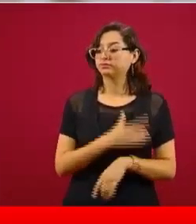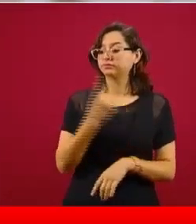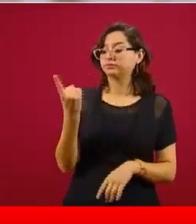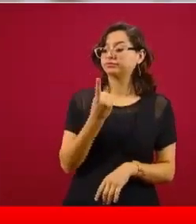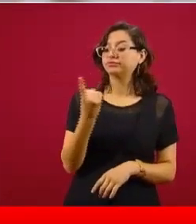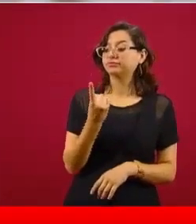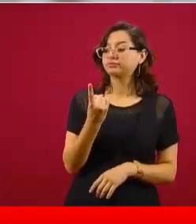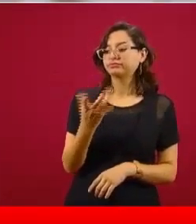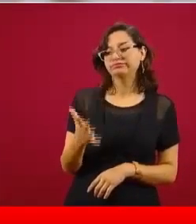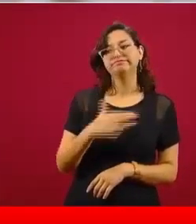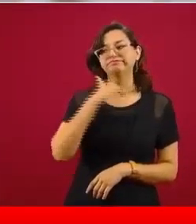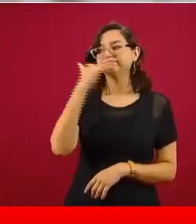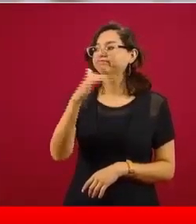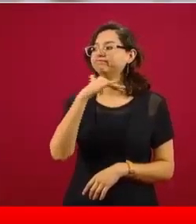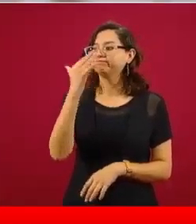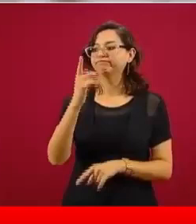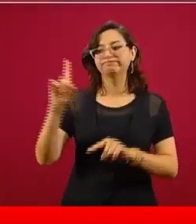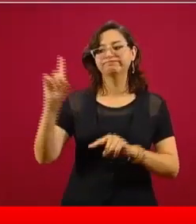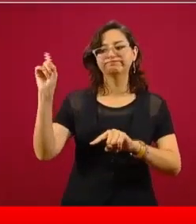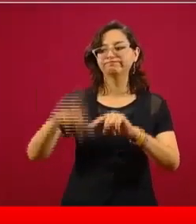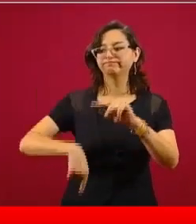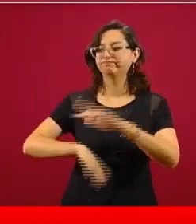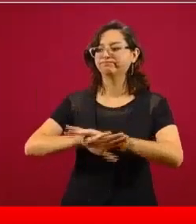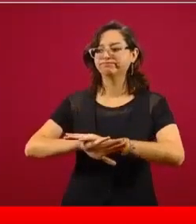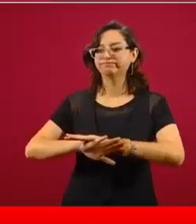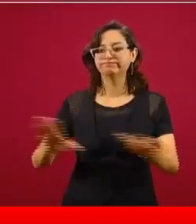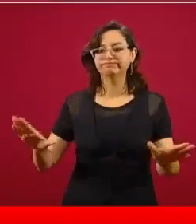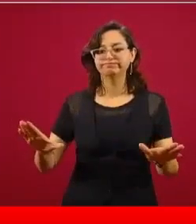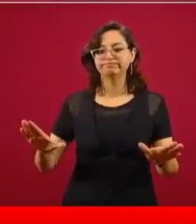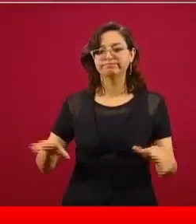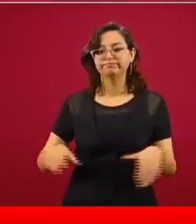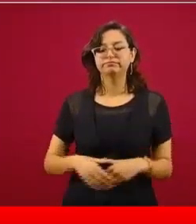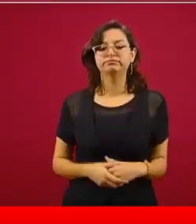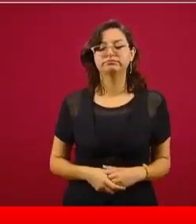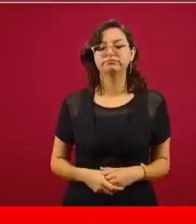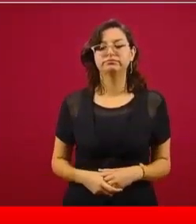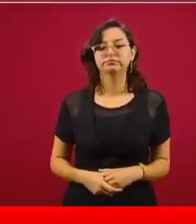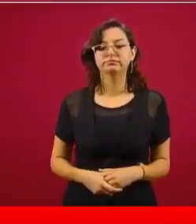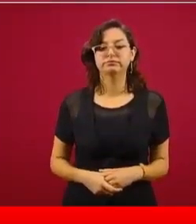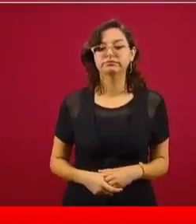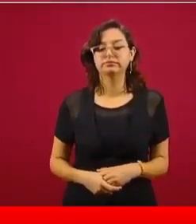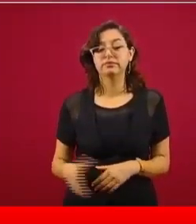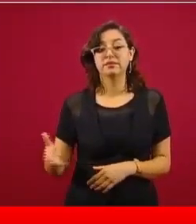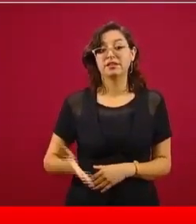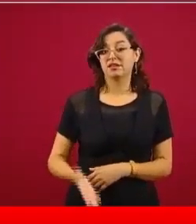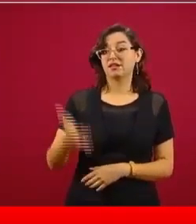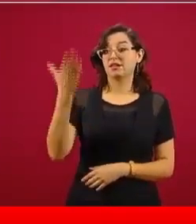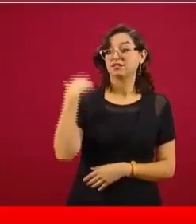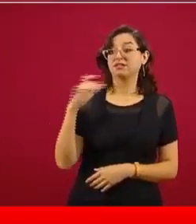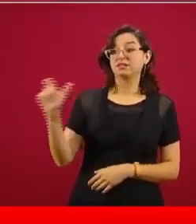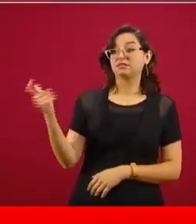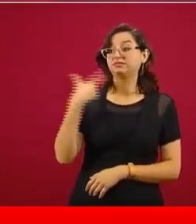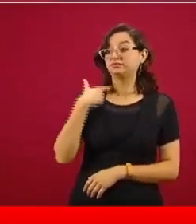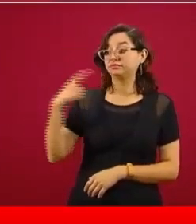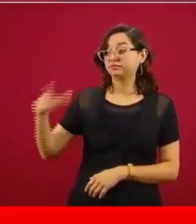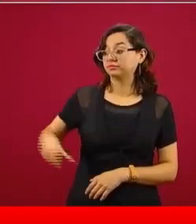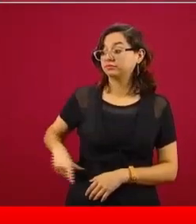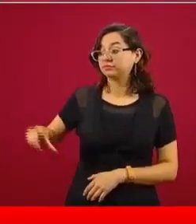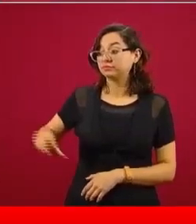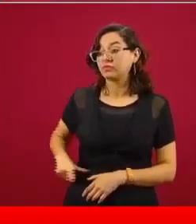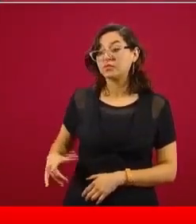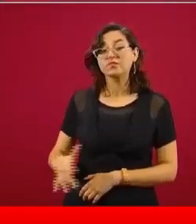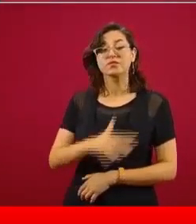corrupción, estaba presente en todo, había una emergencia,